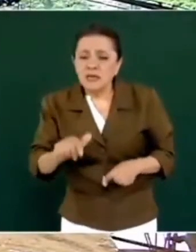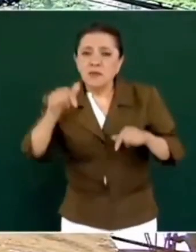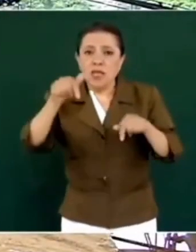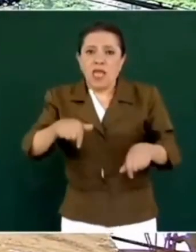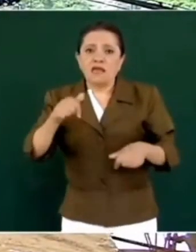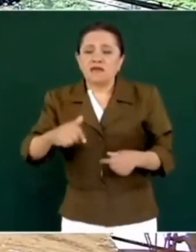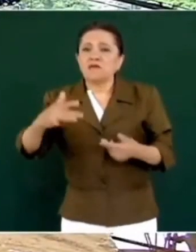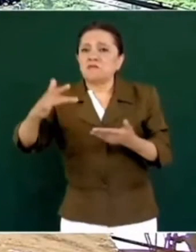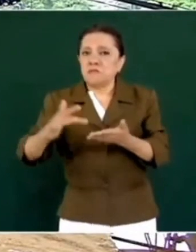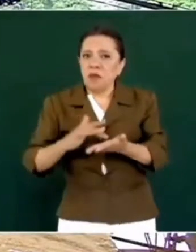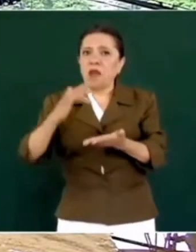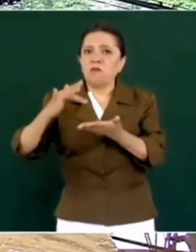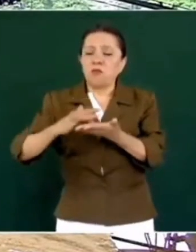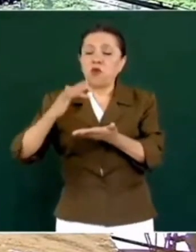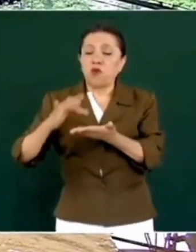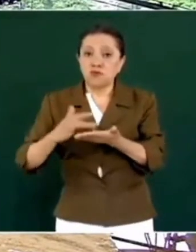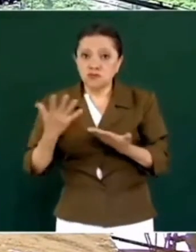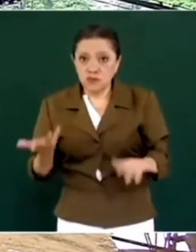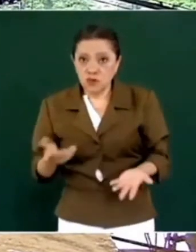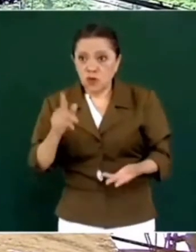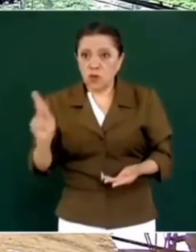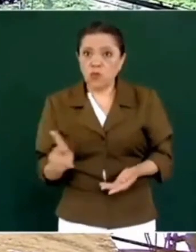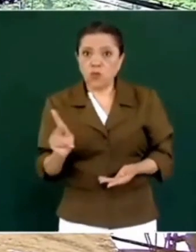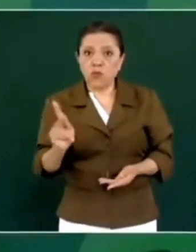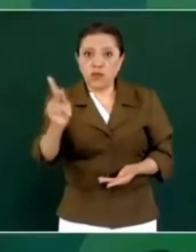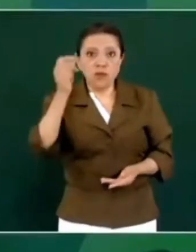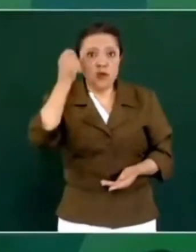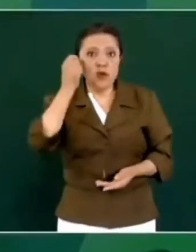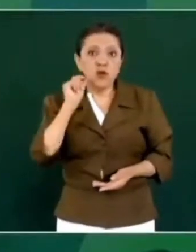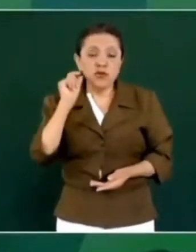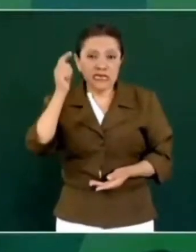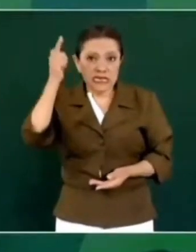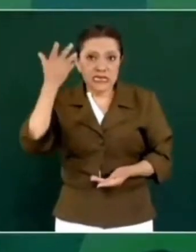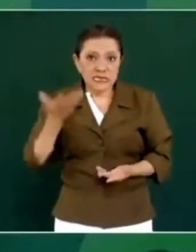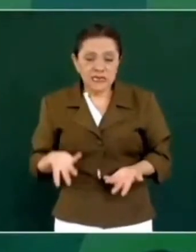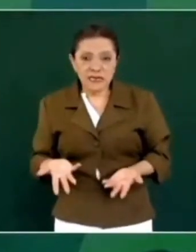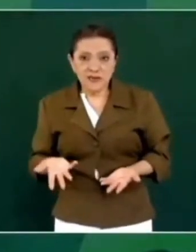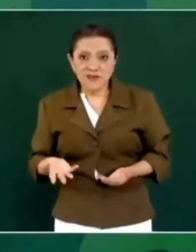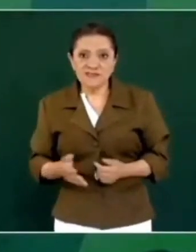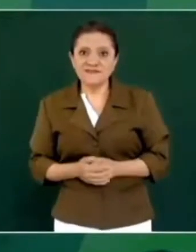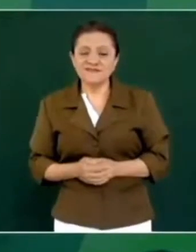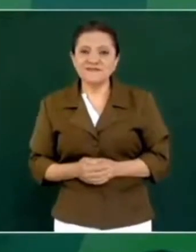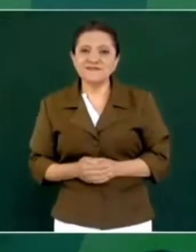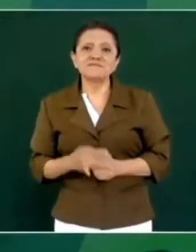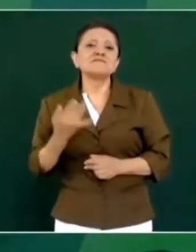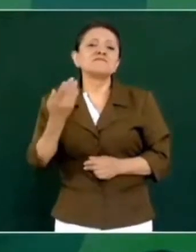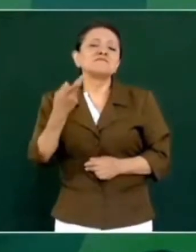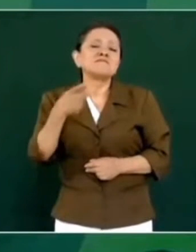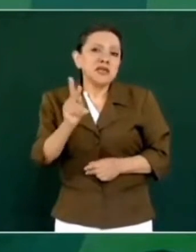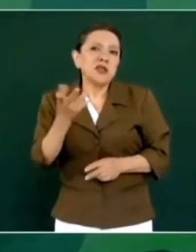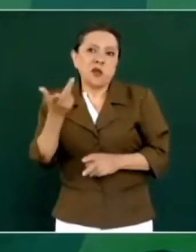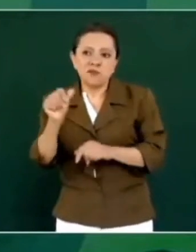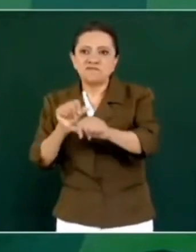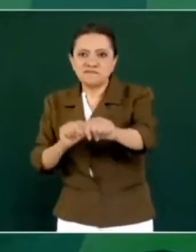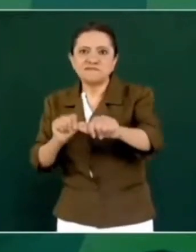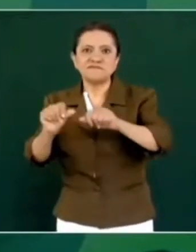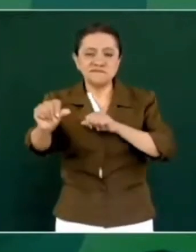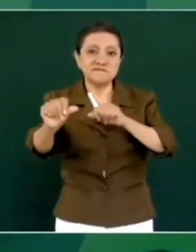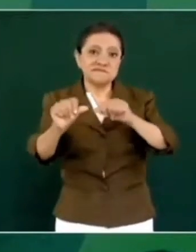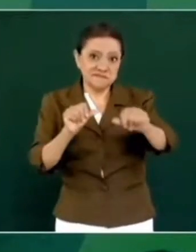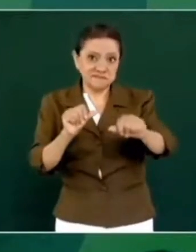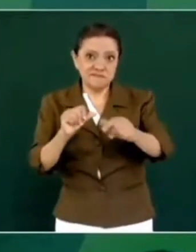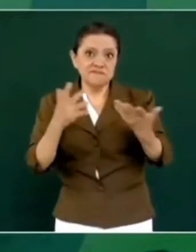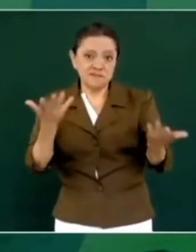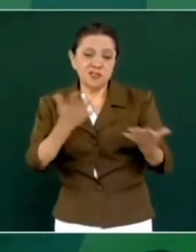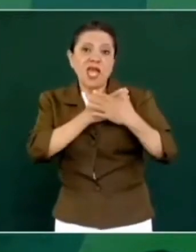tenido apoyo del pueblo de Guerrero. Y es recíproco, porque